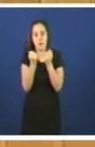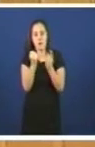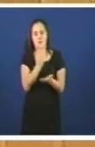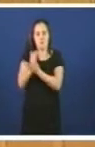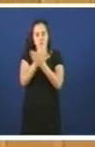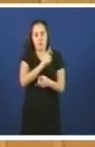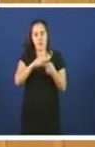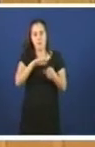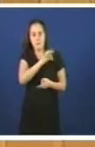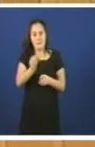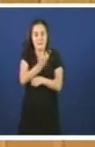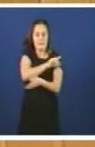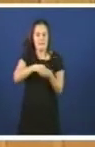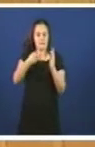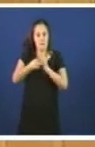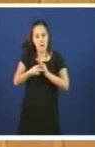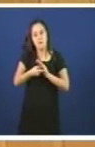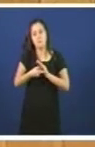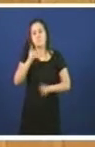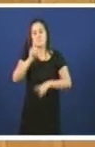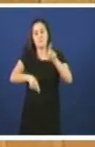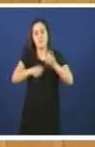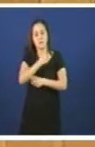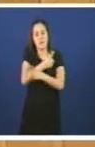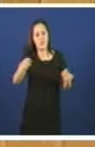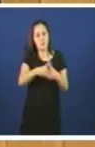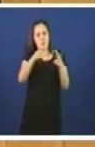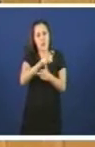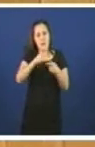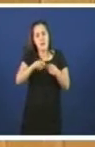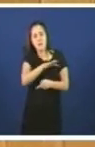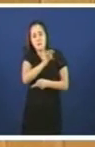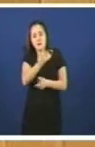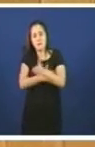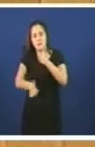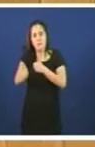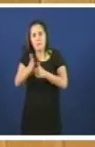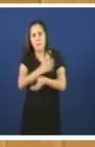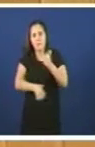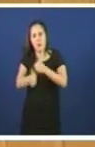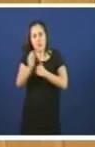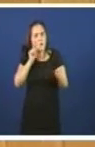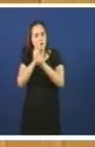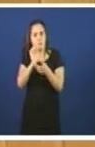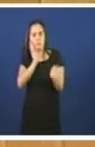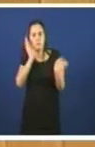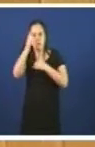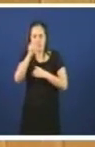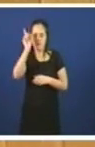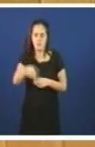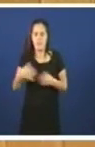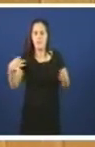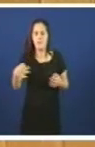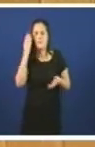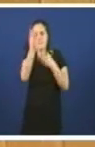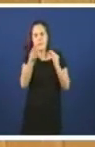concretando a súa aplicación conforme as necesidades sociais e as prioridades que se fixen para atendelas. Cumpre ter en conta que en todo